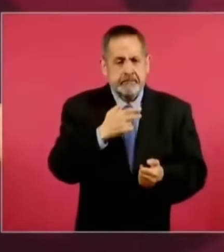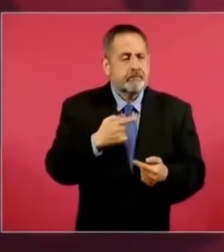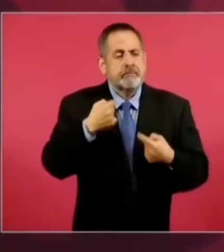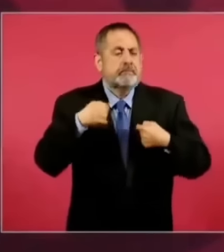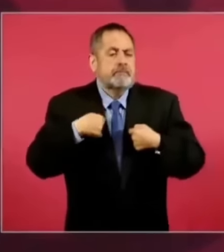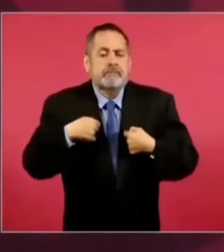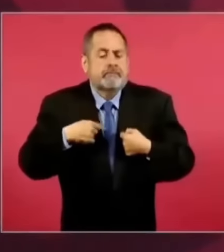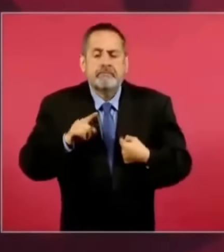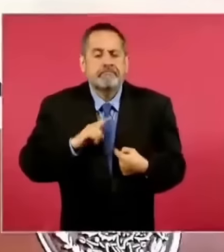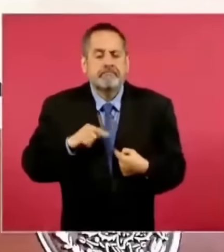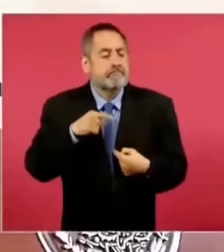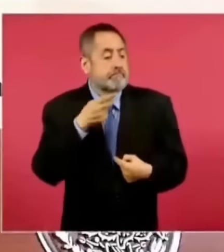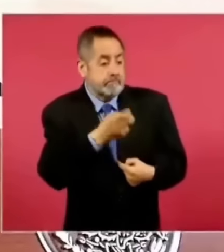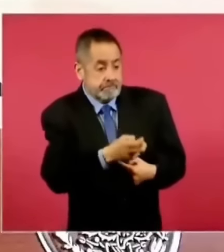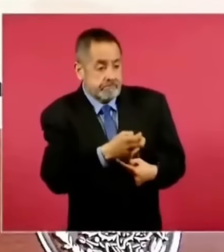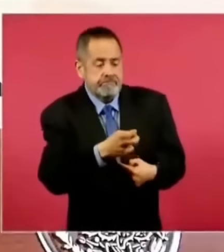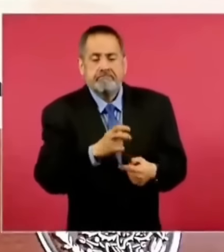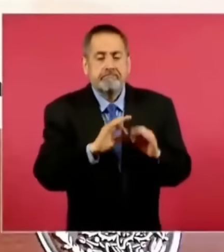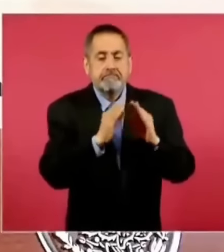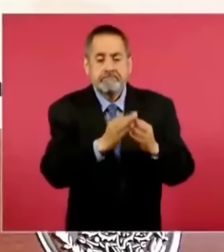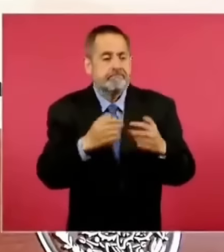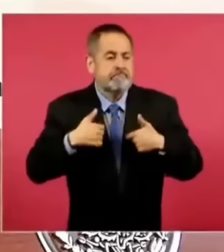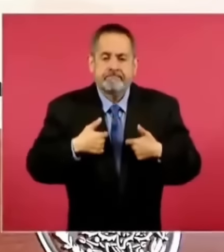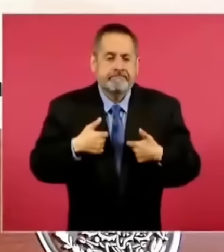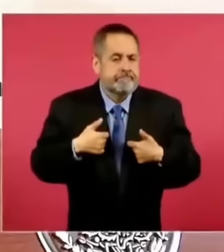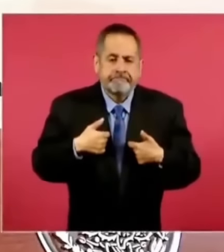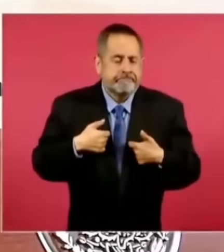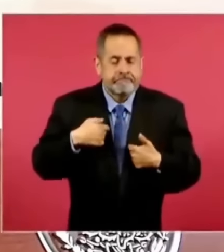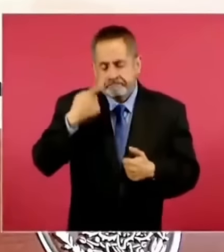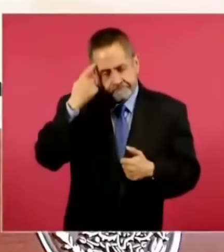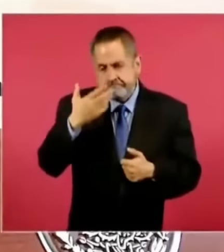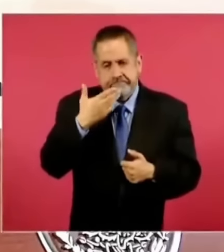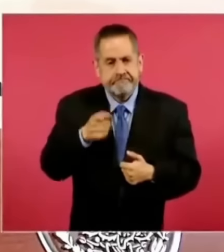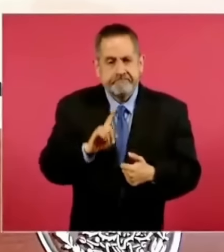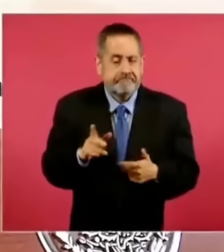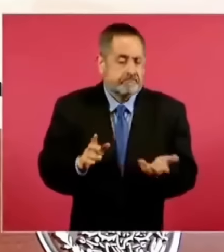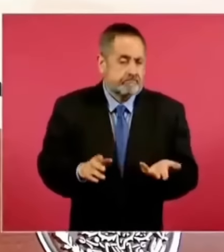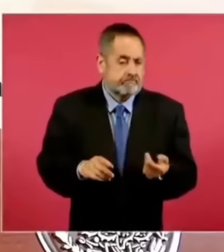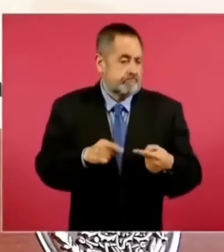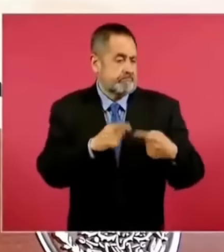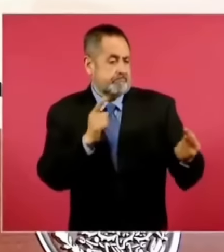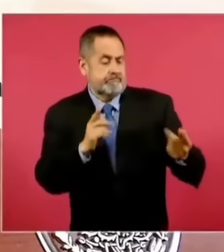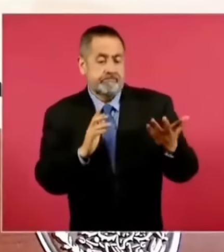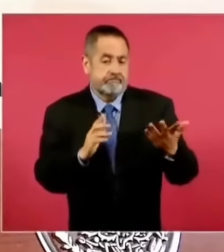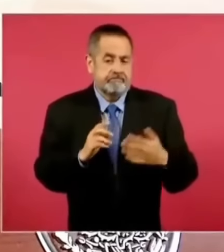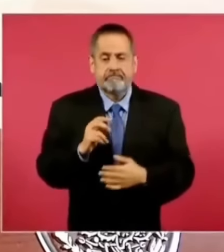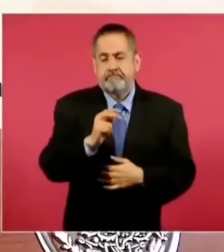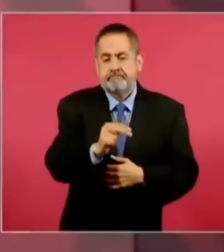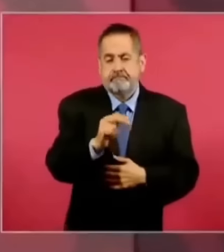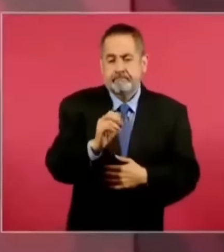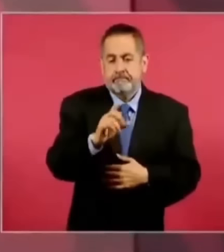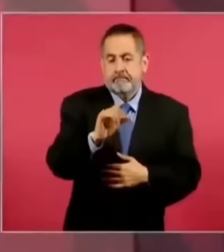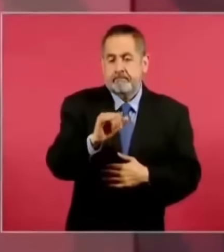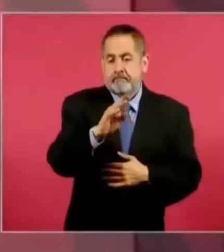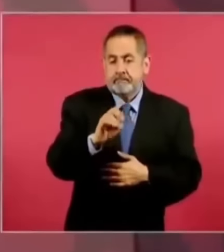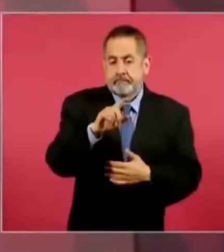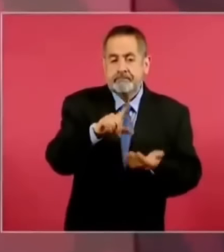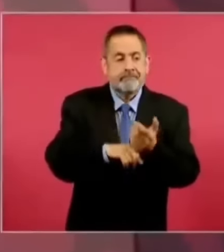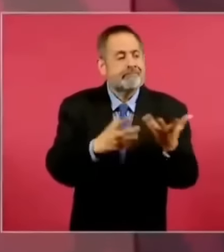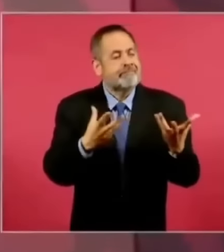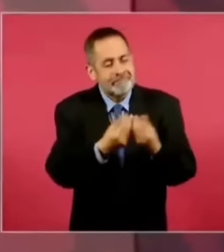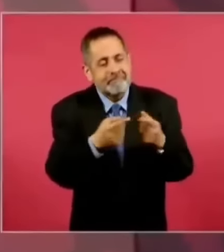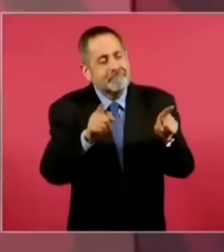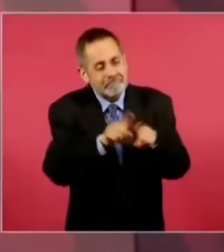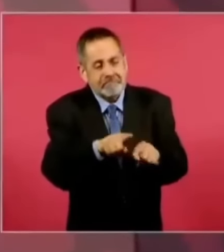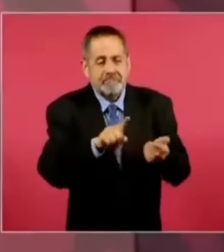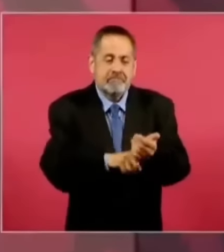el neoliberalismo es para nosotros neoporfirismo